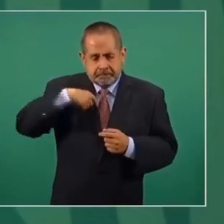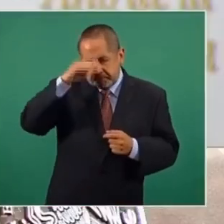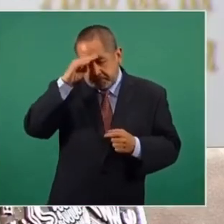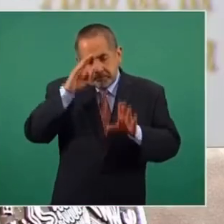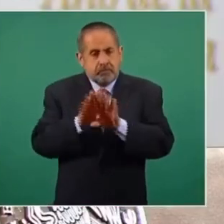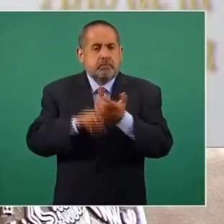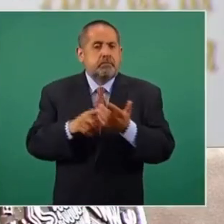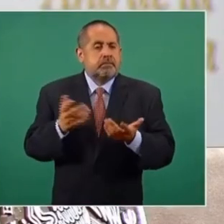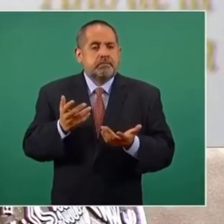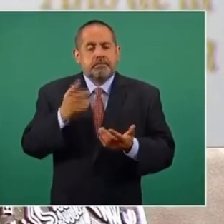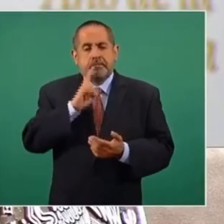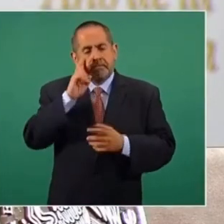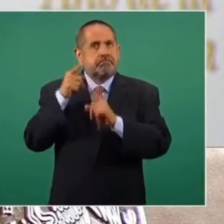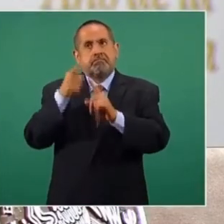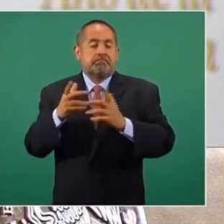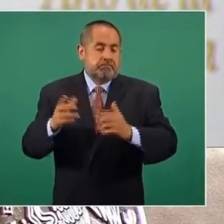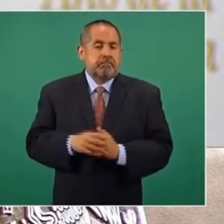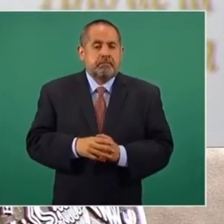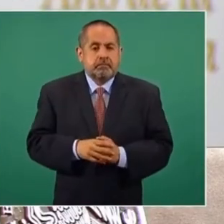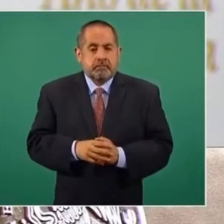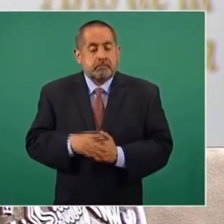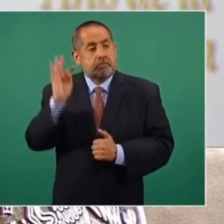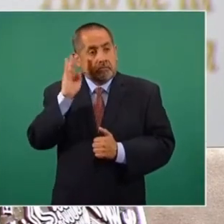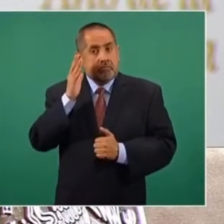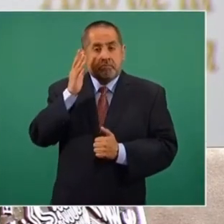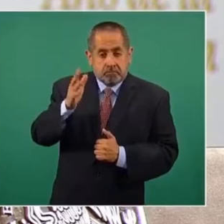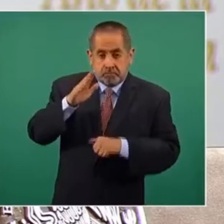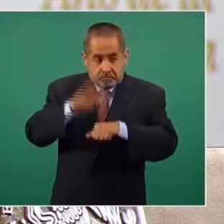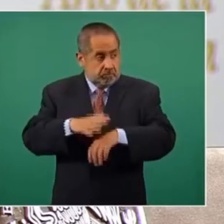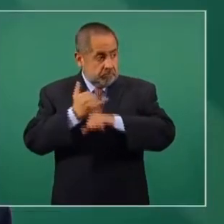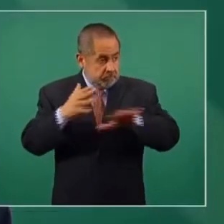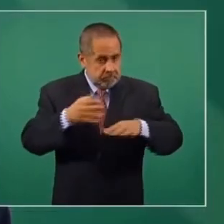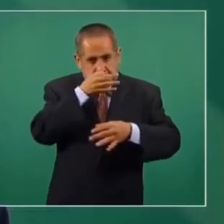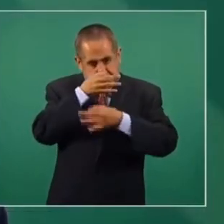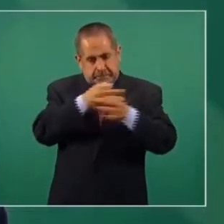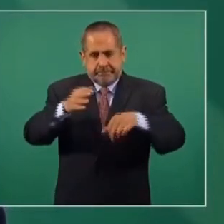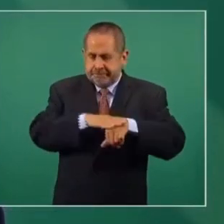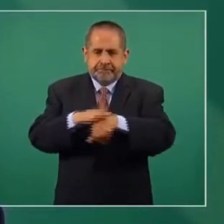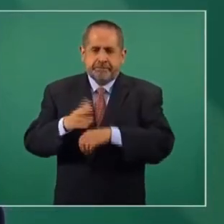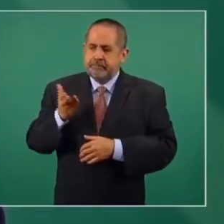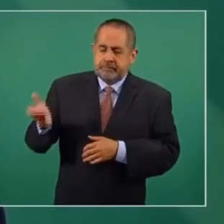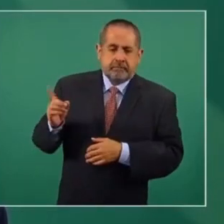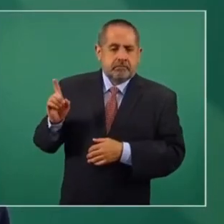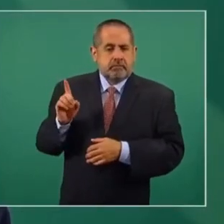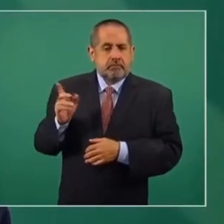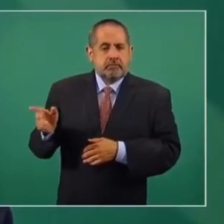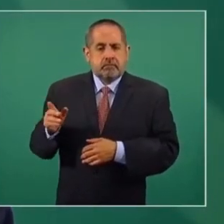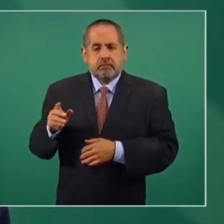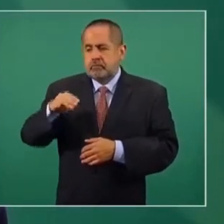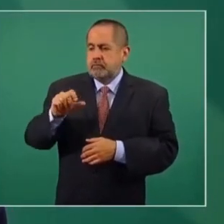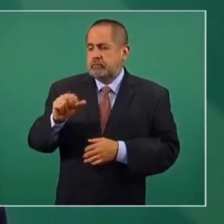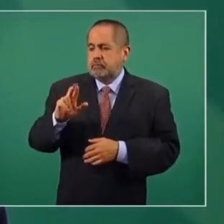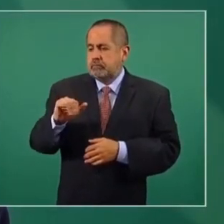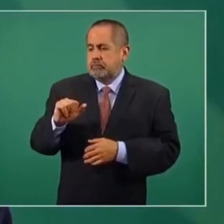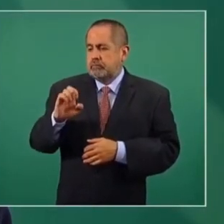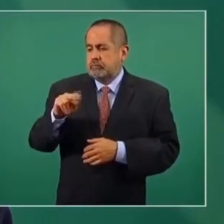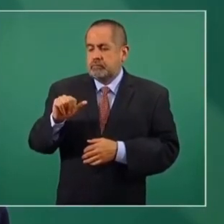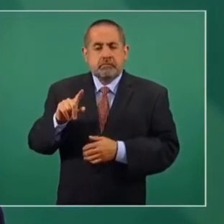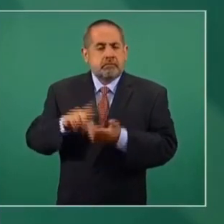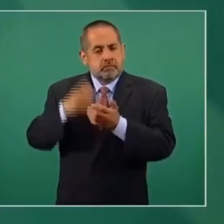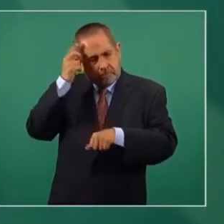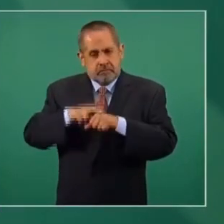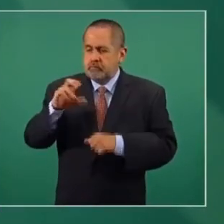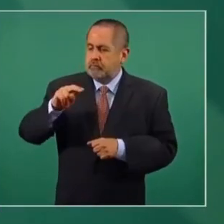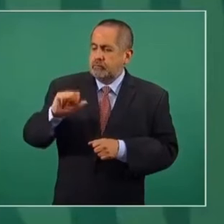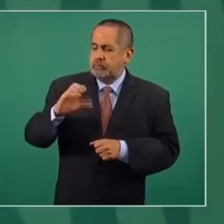este propósito. cuando tengamos más información le vamos a pedir a María Elena Álvarez Buya